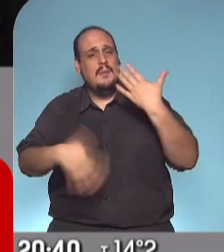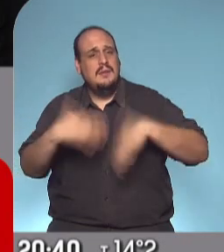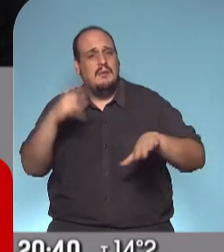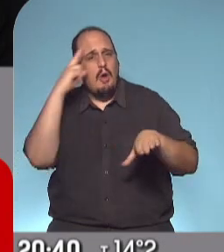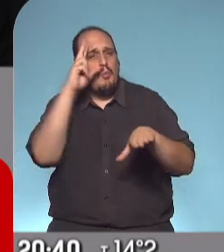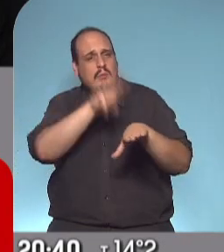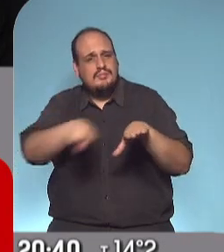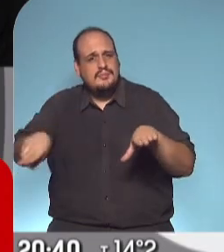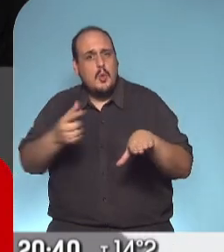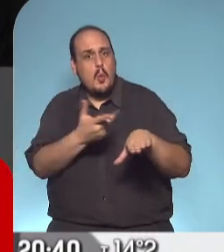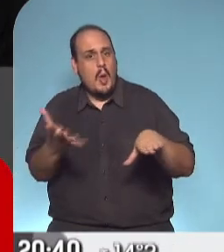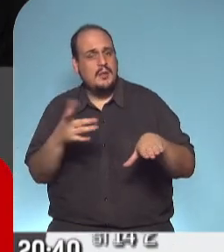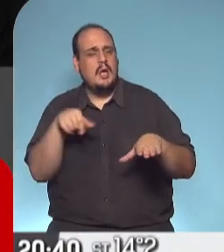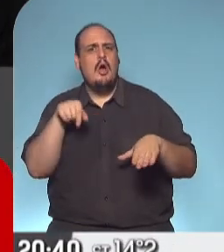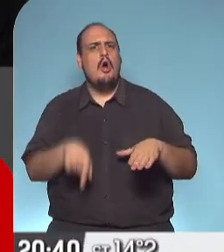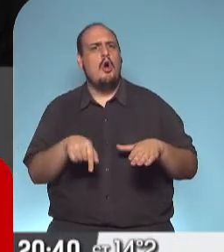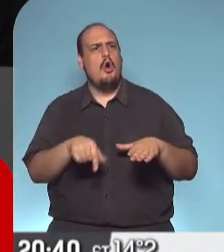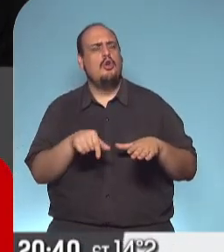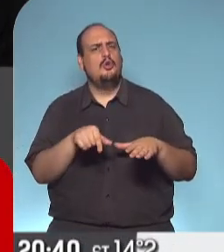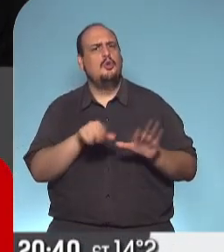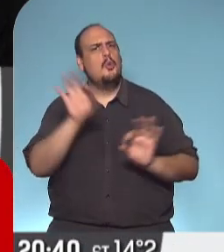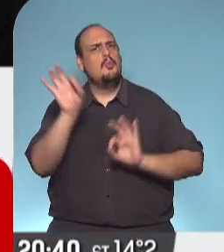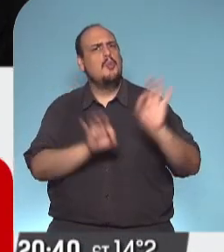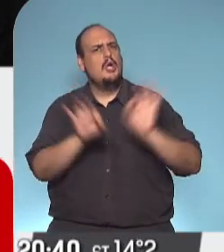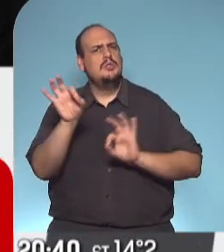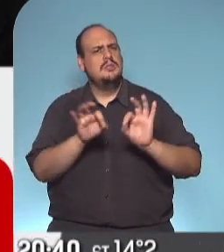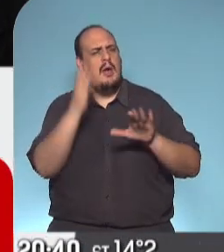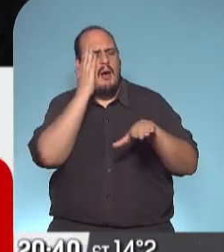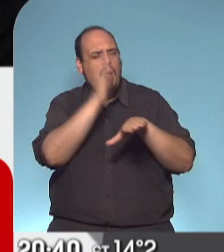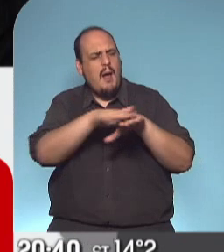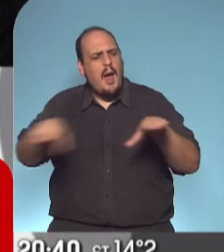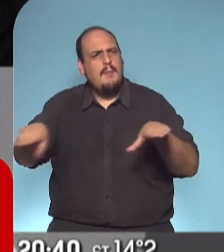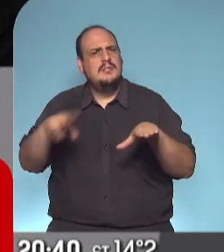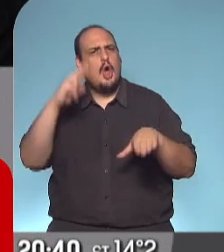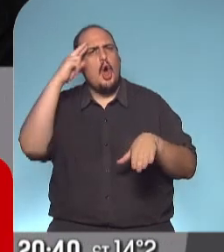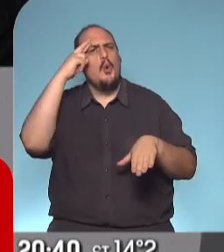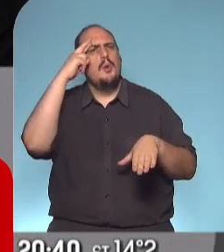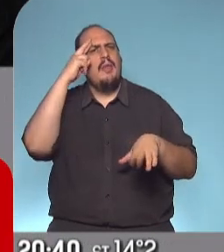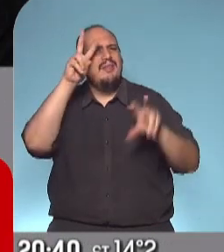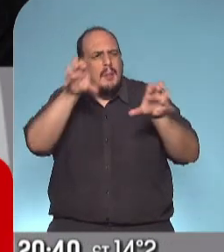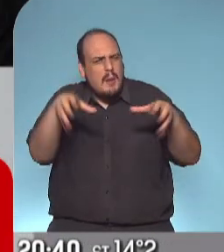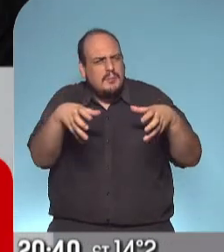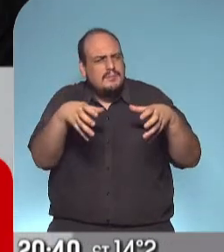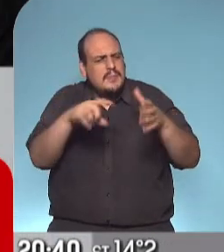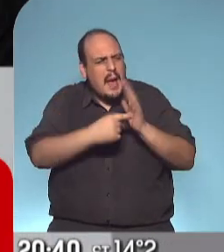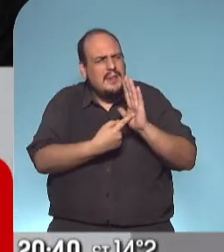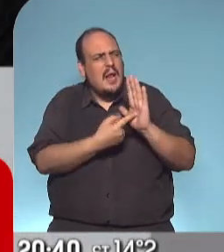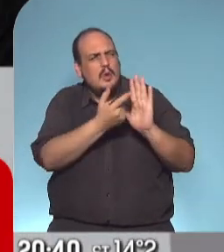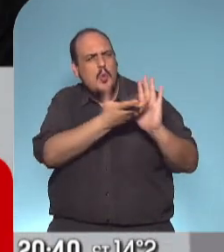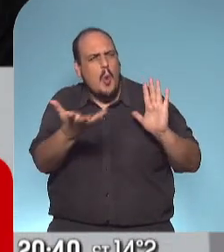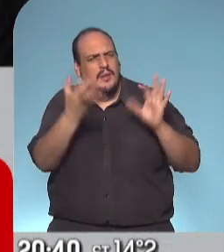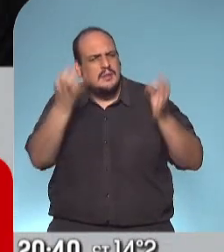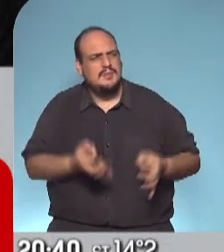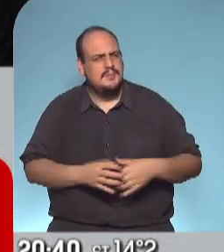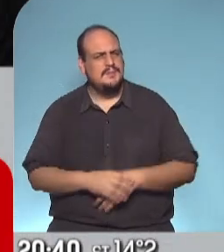intensiva. Hoy, ¿qué porcentaje de camas están utilizadas estrictamente en la ciudad de Buenos Aires?